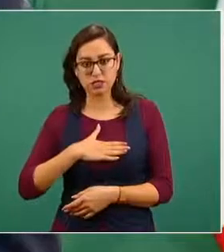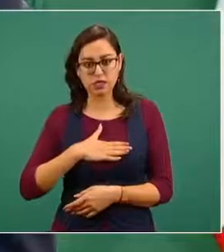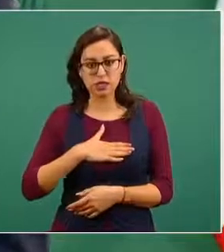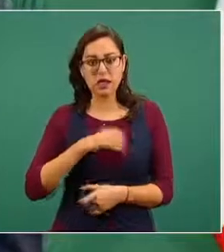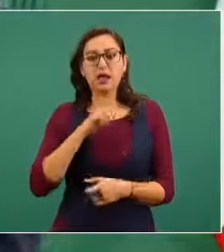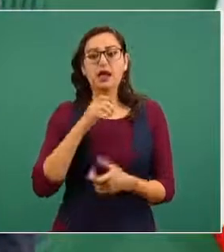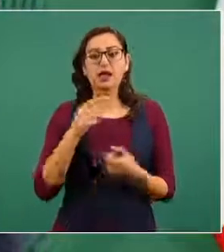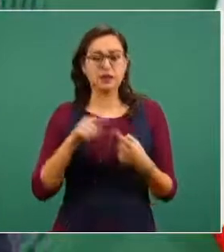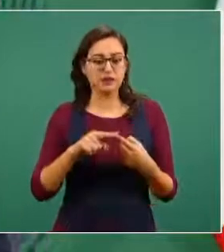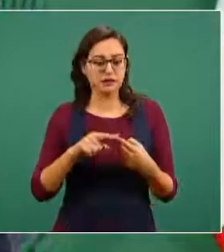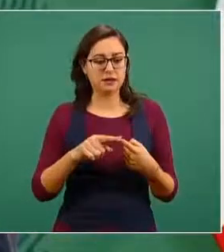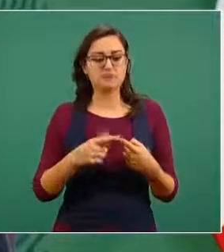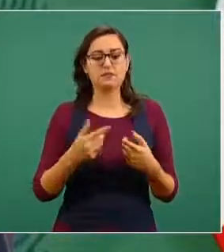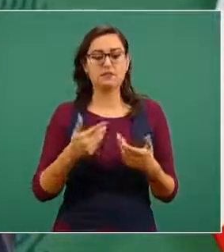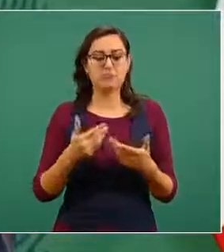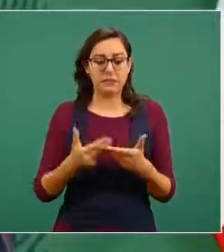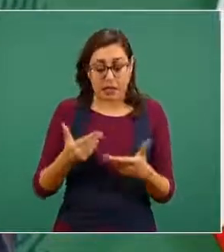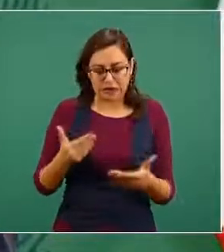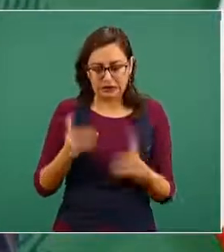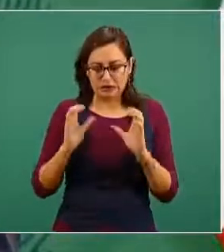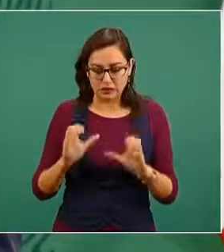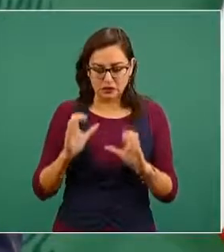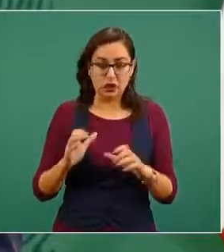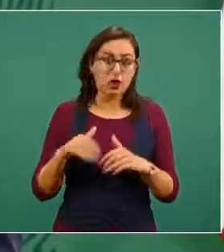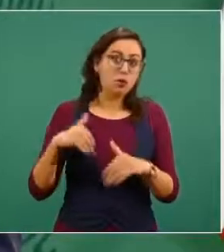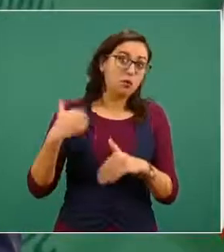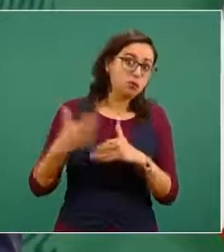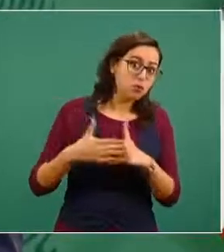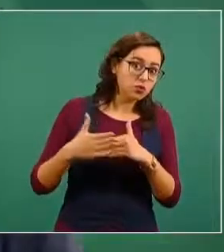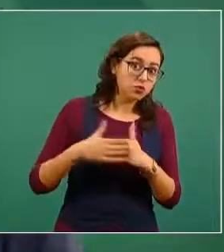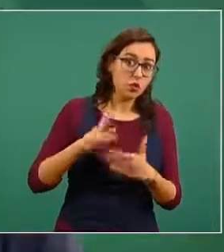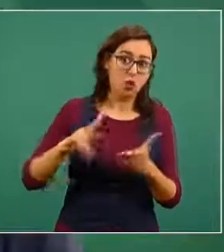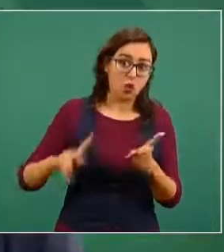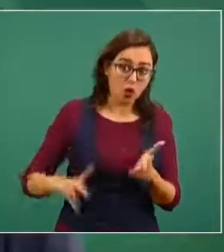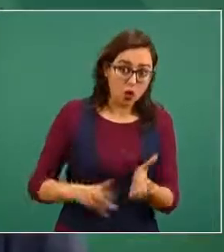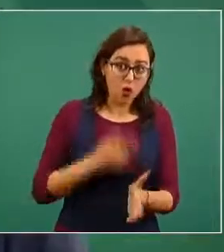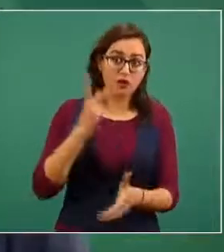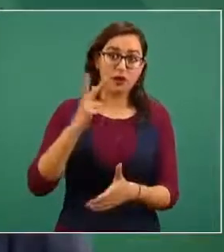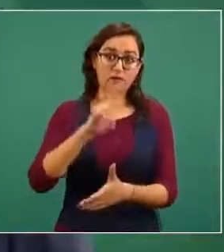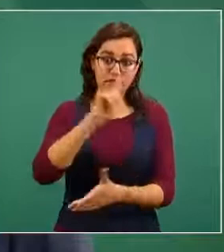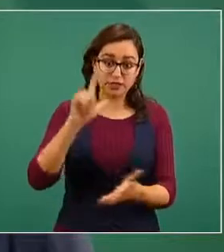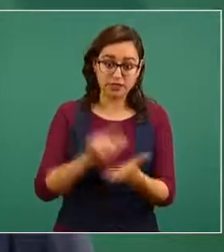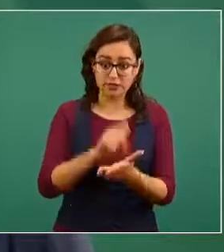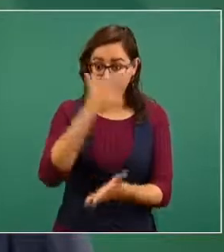que ya no se vuelvan a cometer delitos